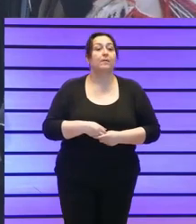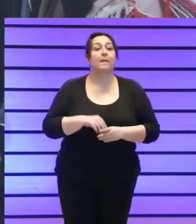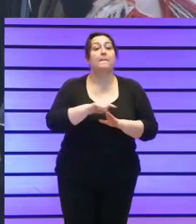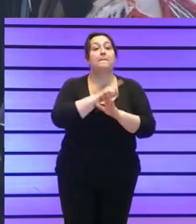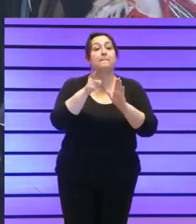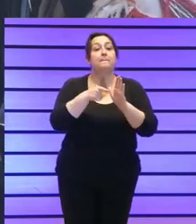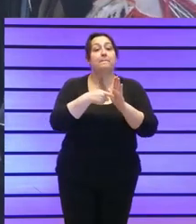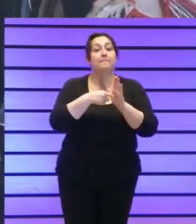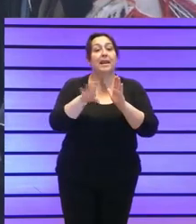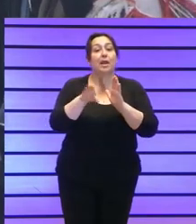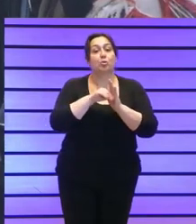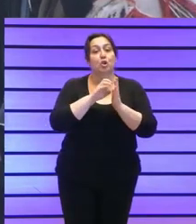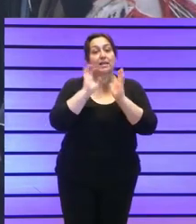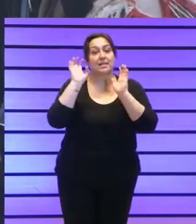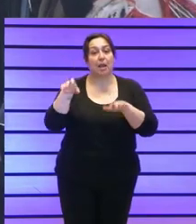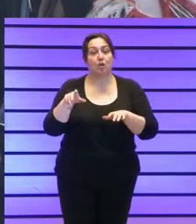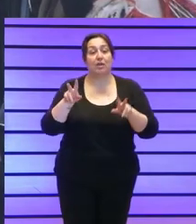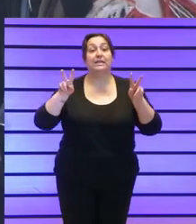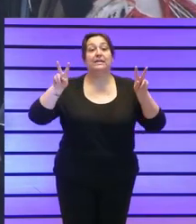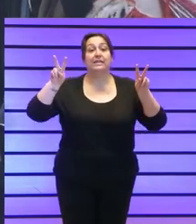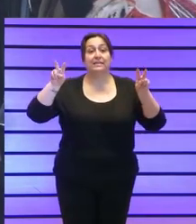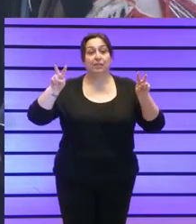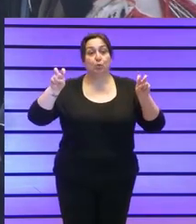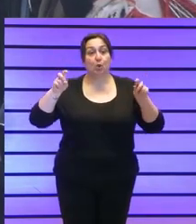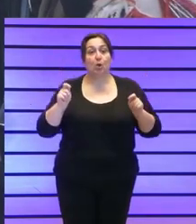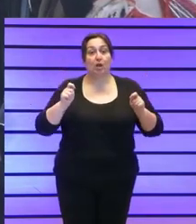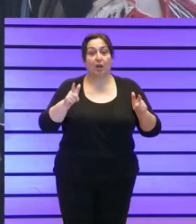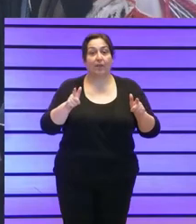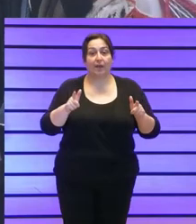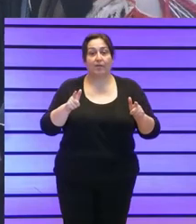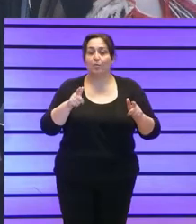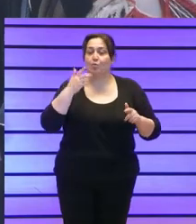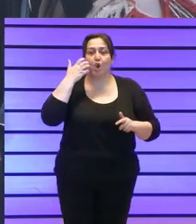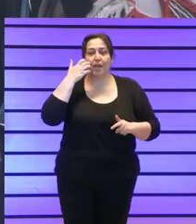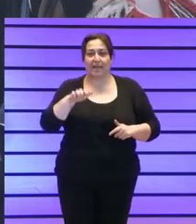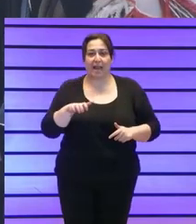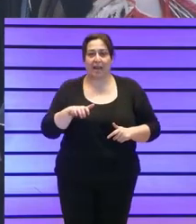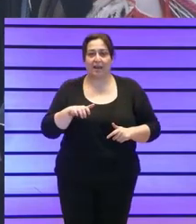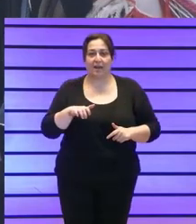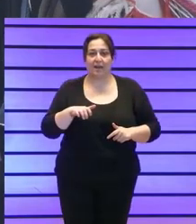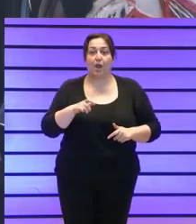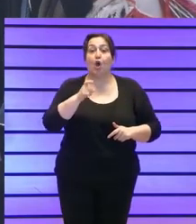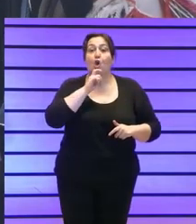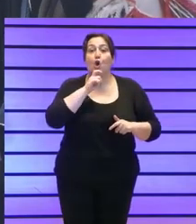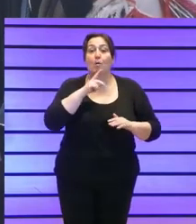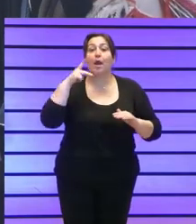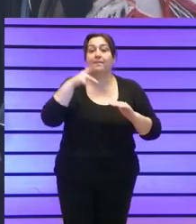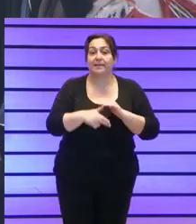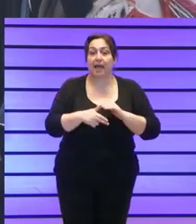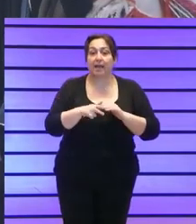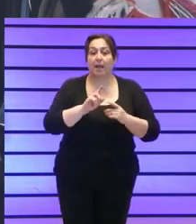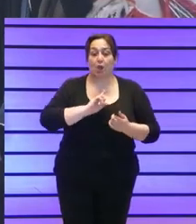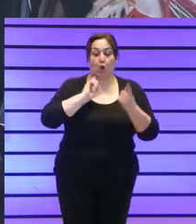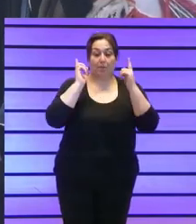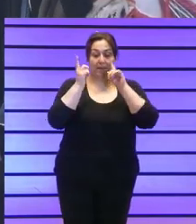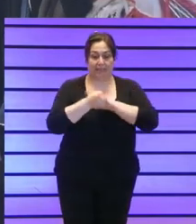Castilla y León. El título que le han puesto es muy original. Cómo evitar convertirse en lo